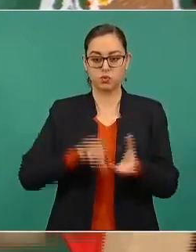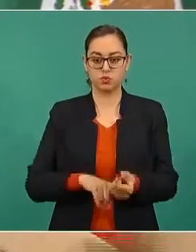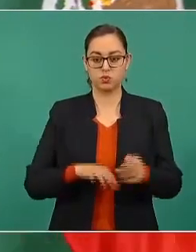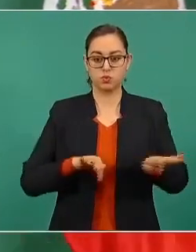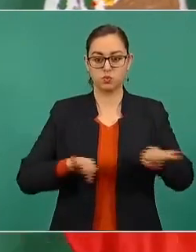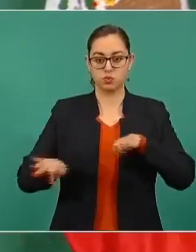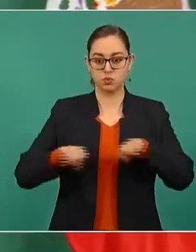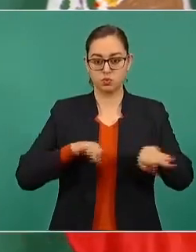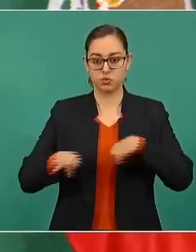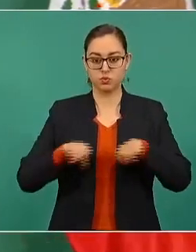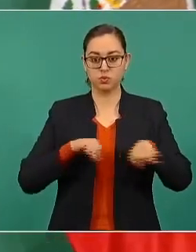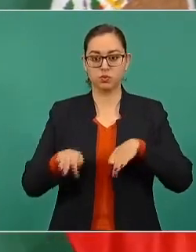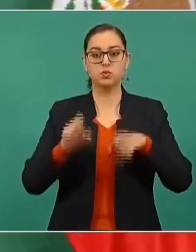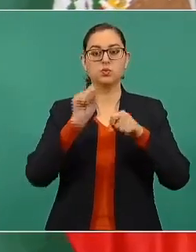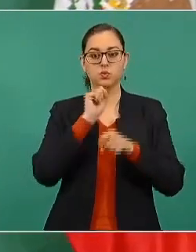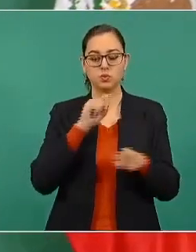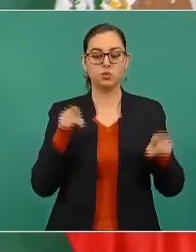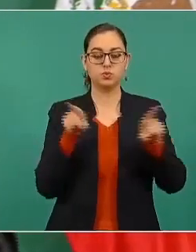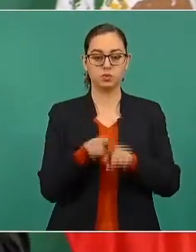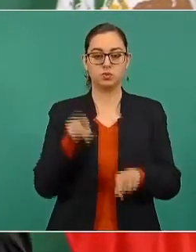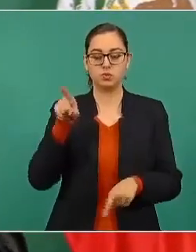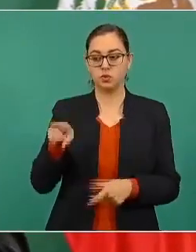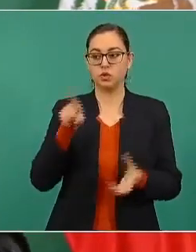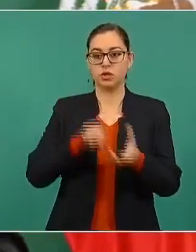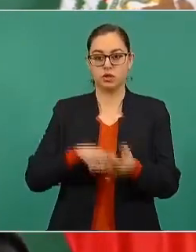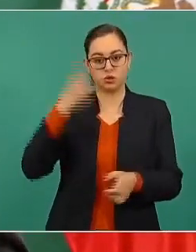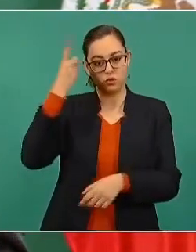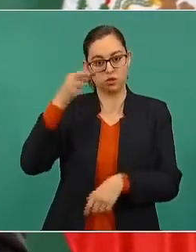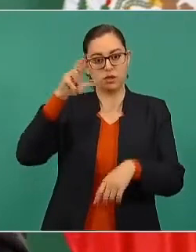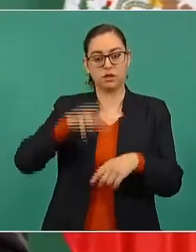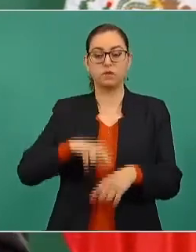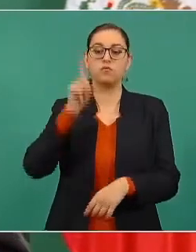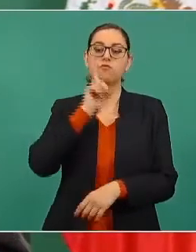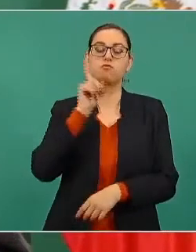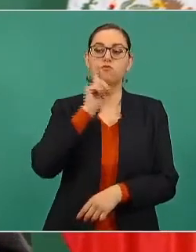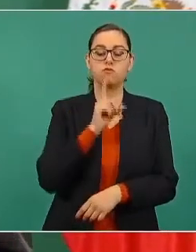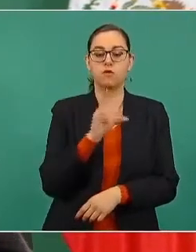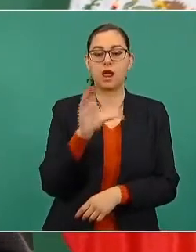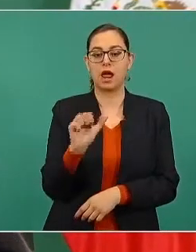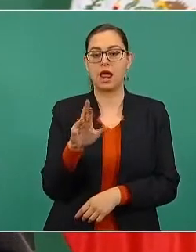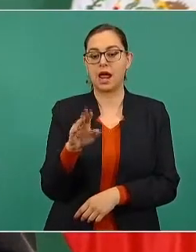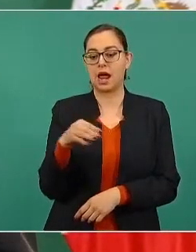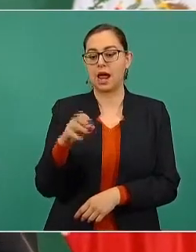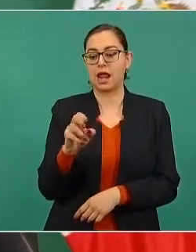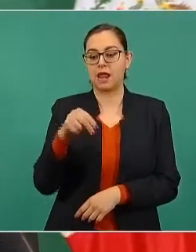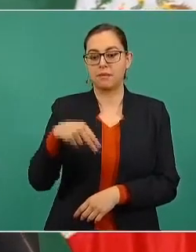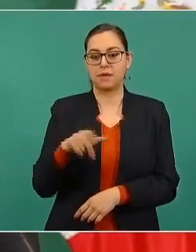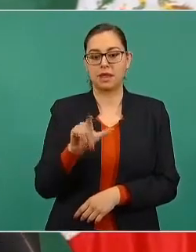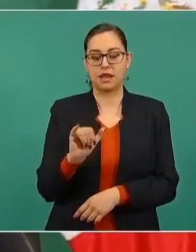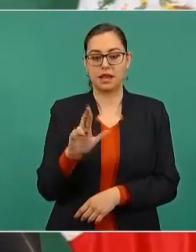directora de la jornada, que era además